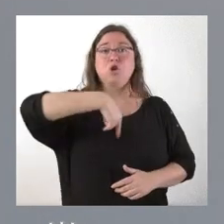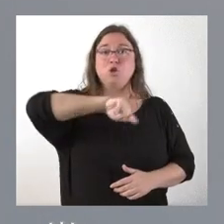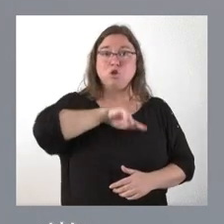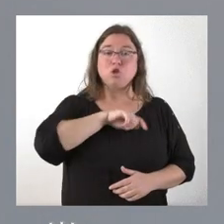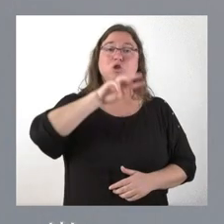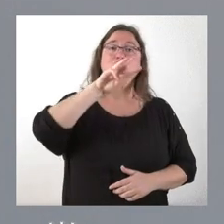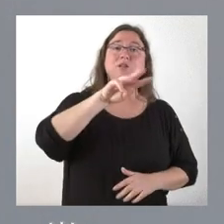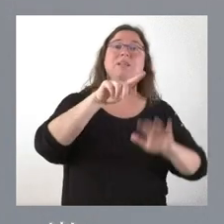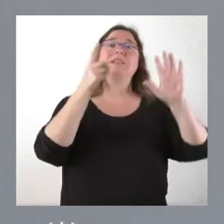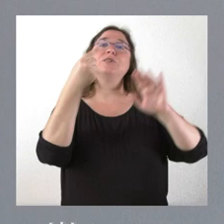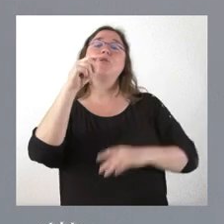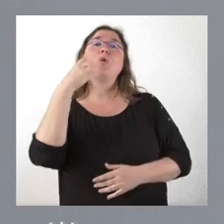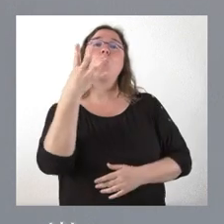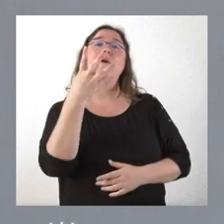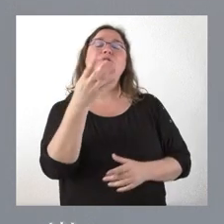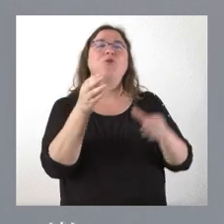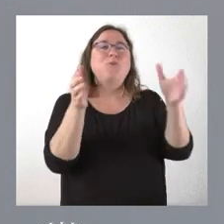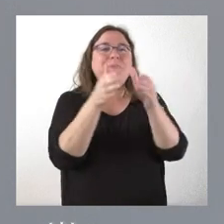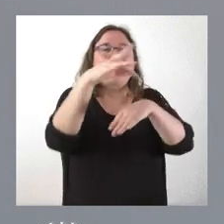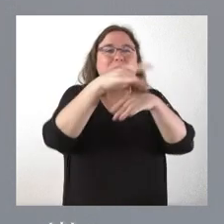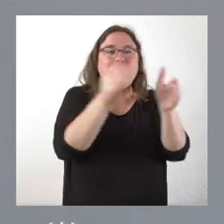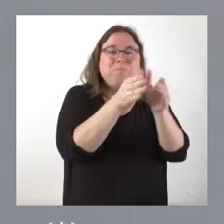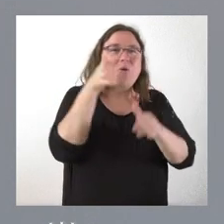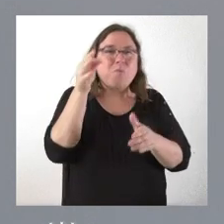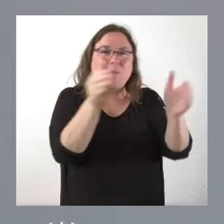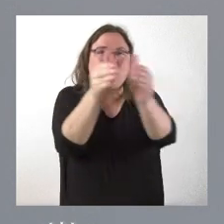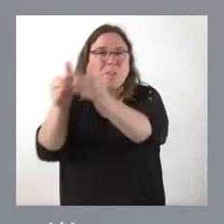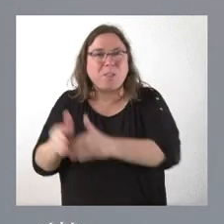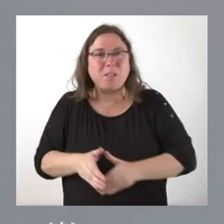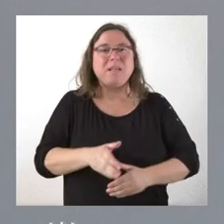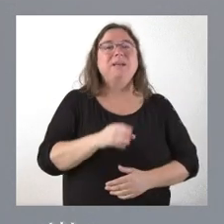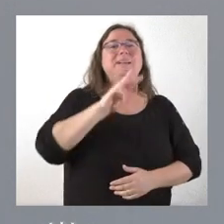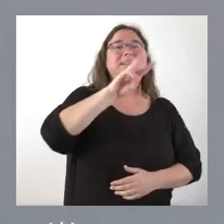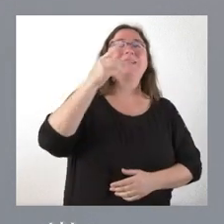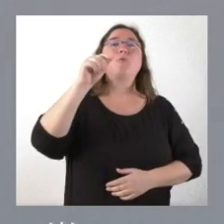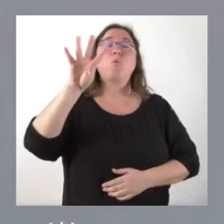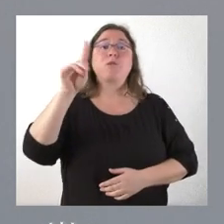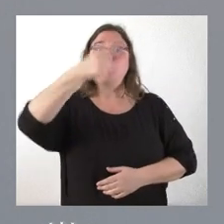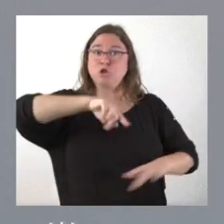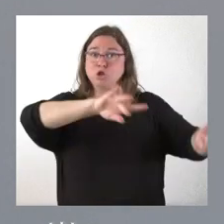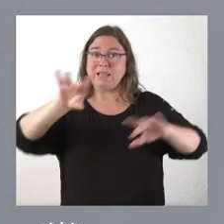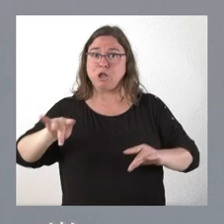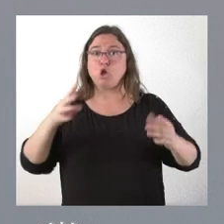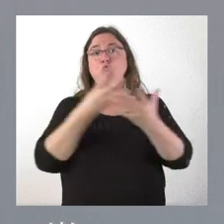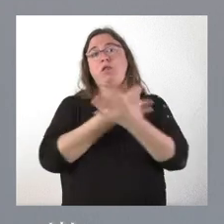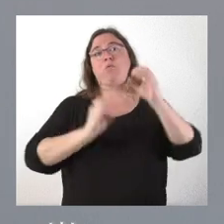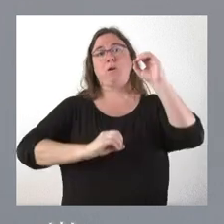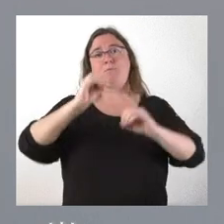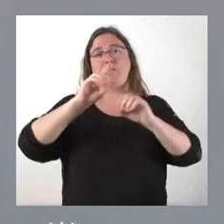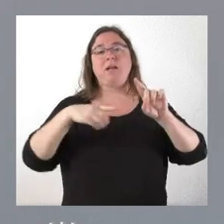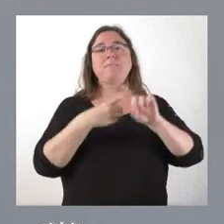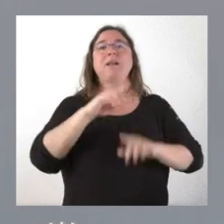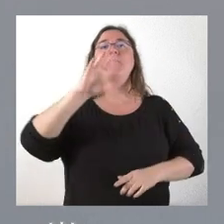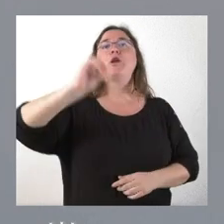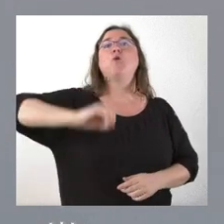% de todos los consultorios locales que existen en España, aunque solo somos el 19% del territorio de España y el 5%